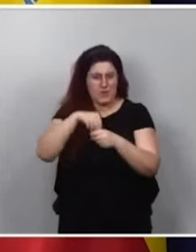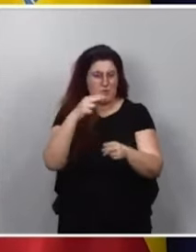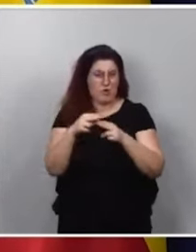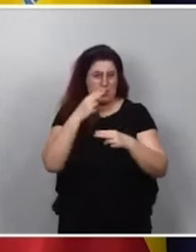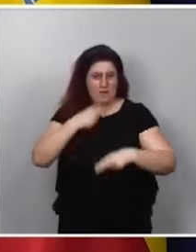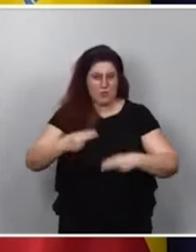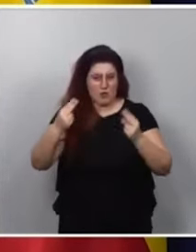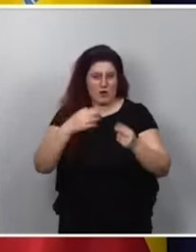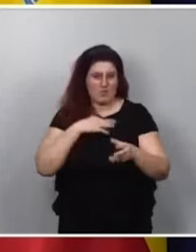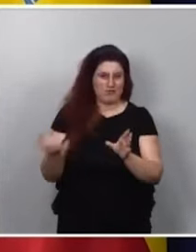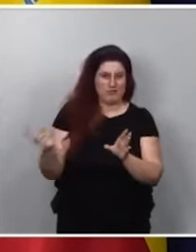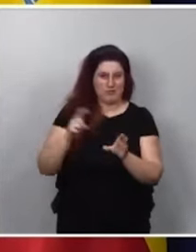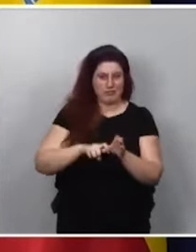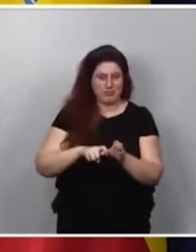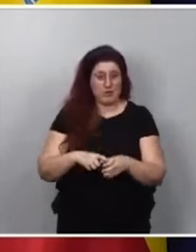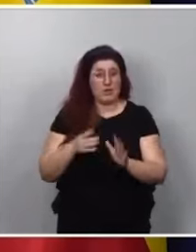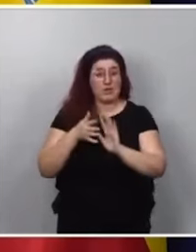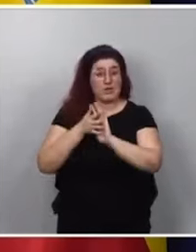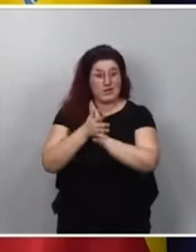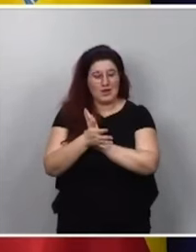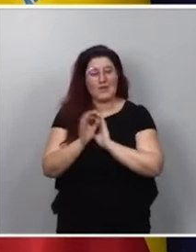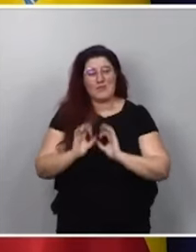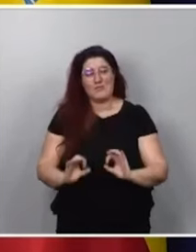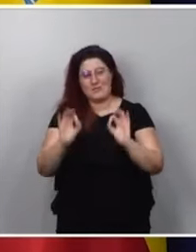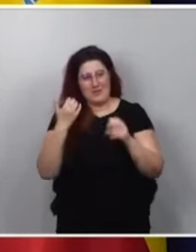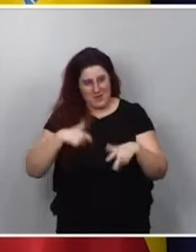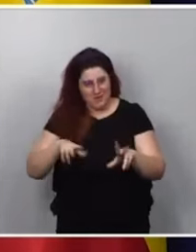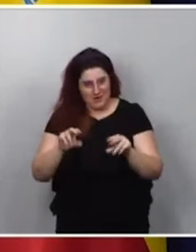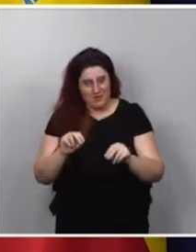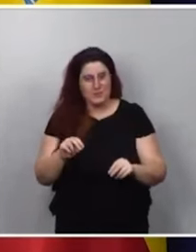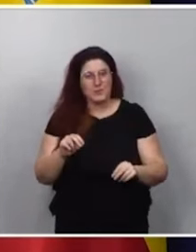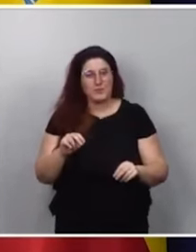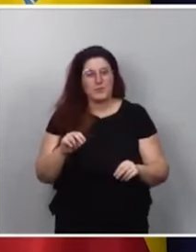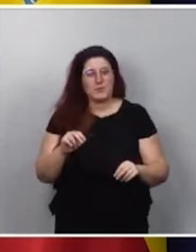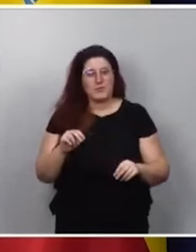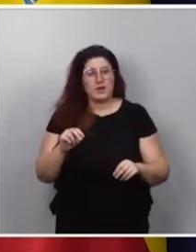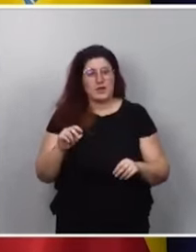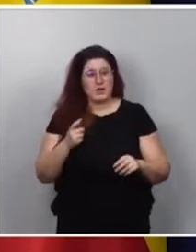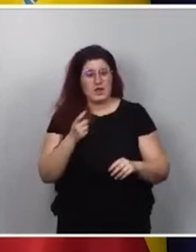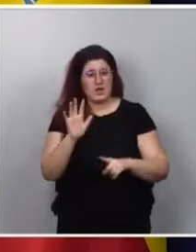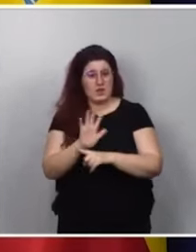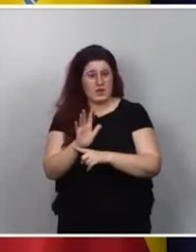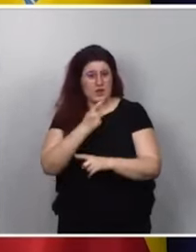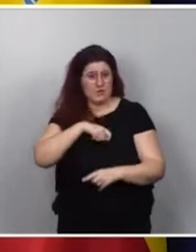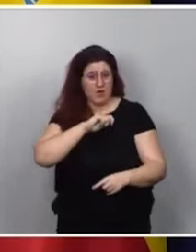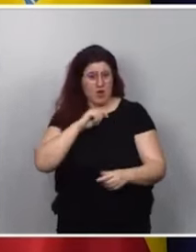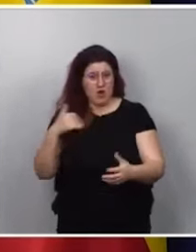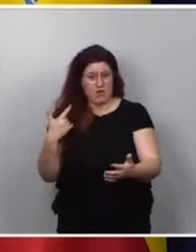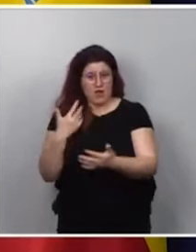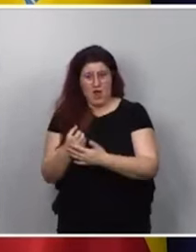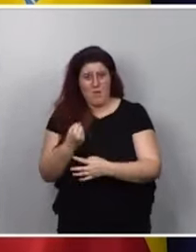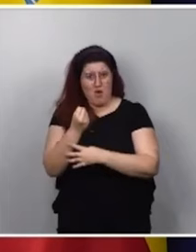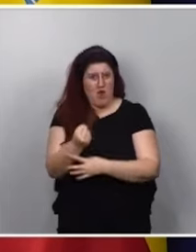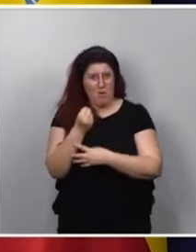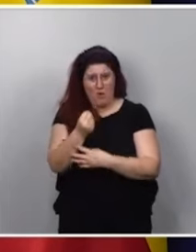públicas. Quiero destacar, por lo tanto, y con esto sí que termino, que nunca el cine español había tenido tanto apoyo en nuestro